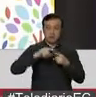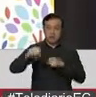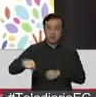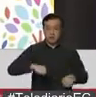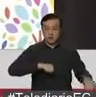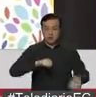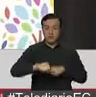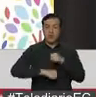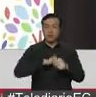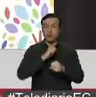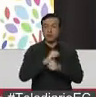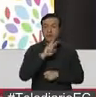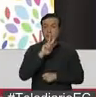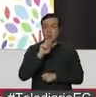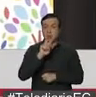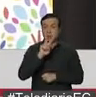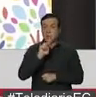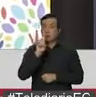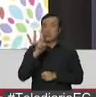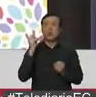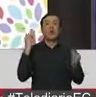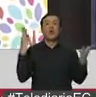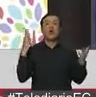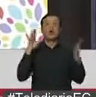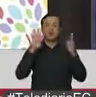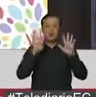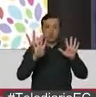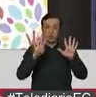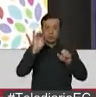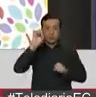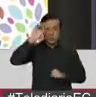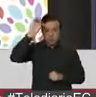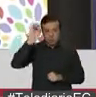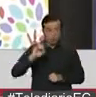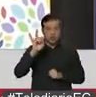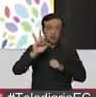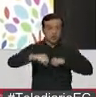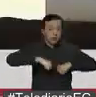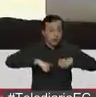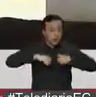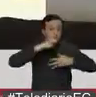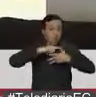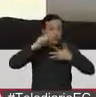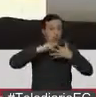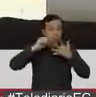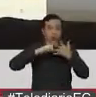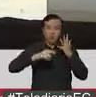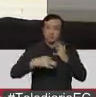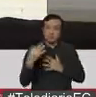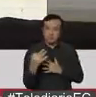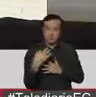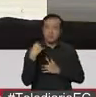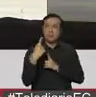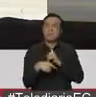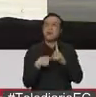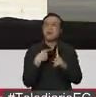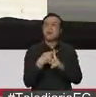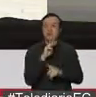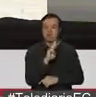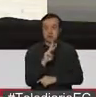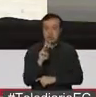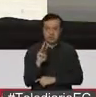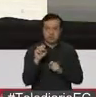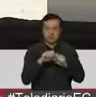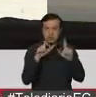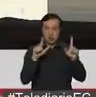2021, vamos a tener el 90% de trámites digitales, presidente. A la par, se creó la página web Juntos